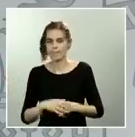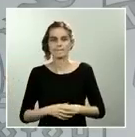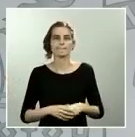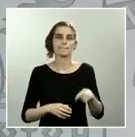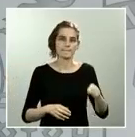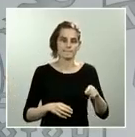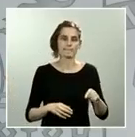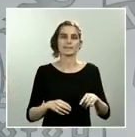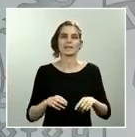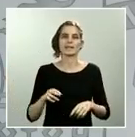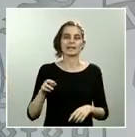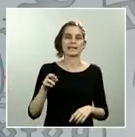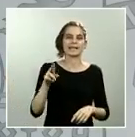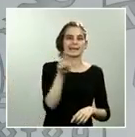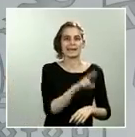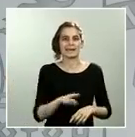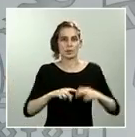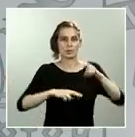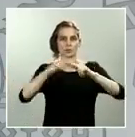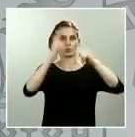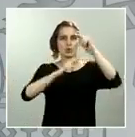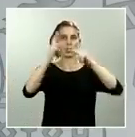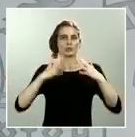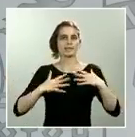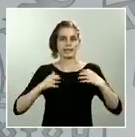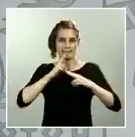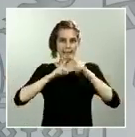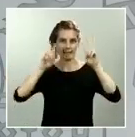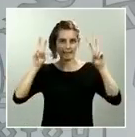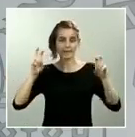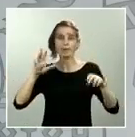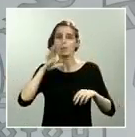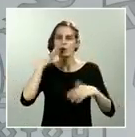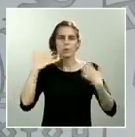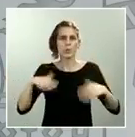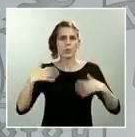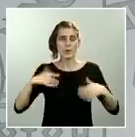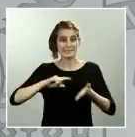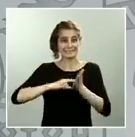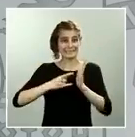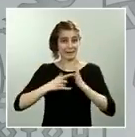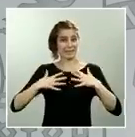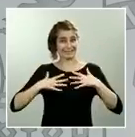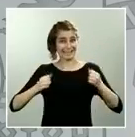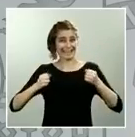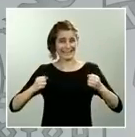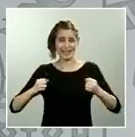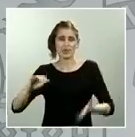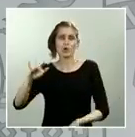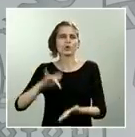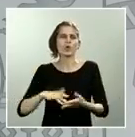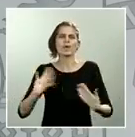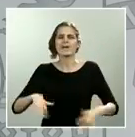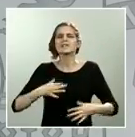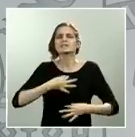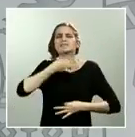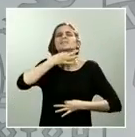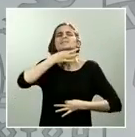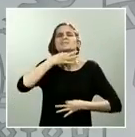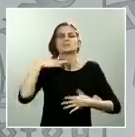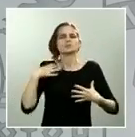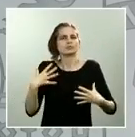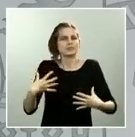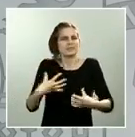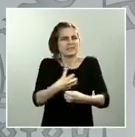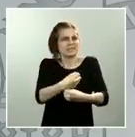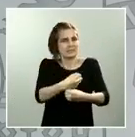de salud ha estado sometido a un importantísimo estrés todavía, está sometido a este estrés como siempre nuestro agradecimiento a todos